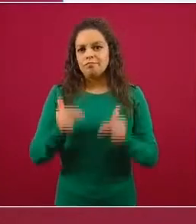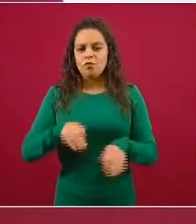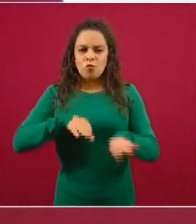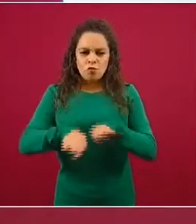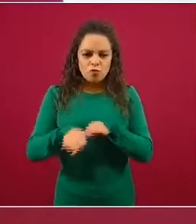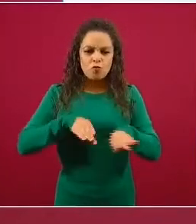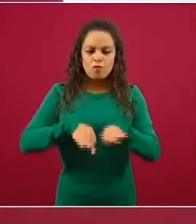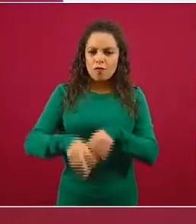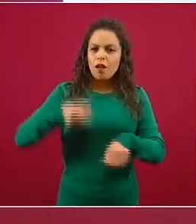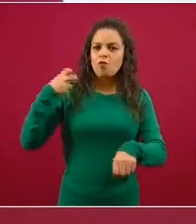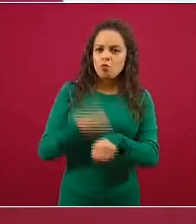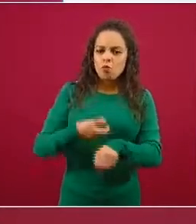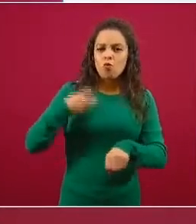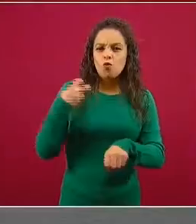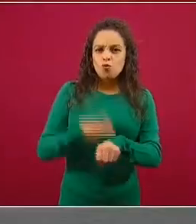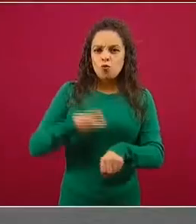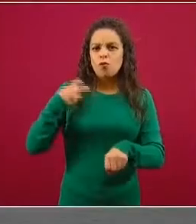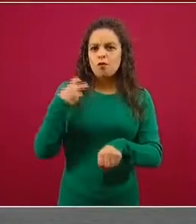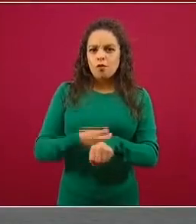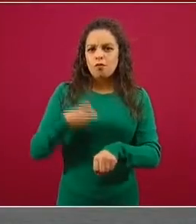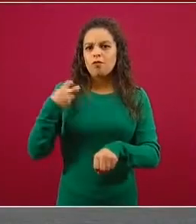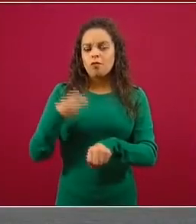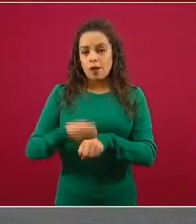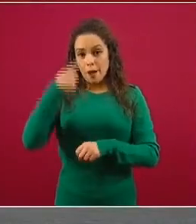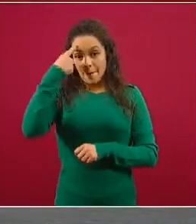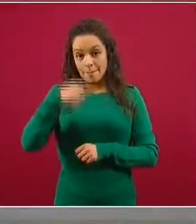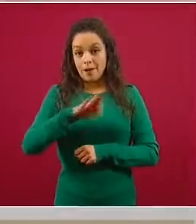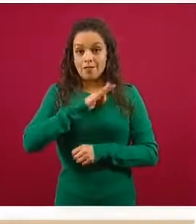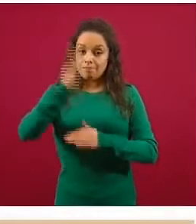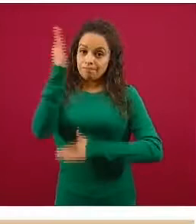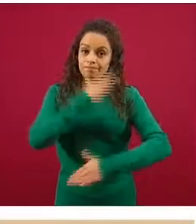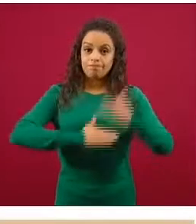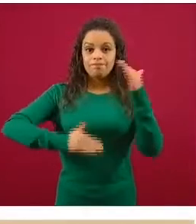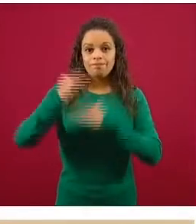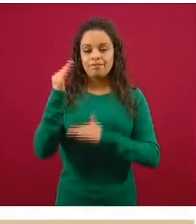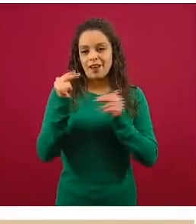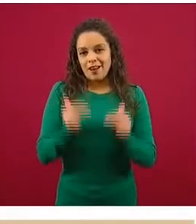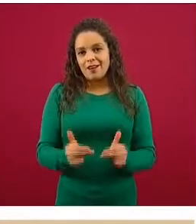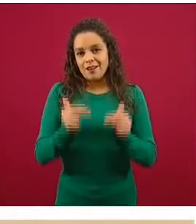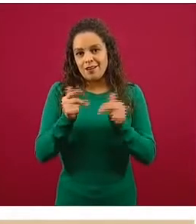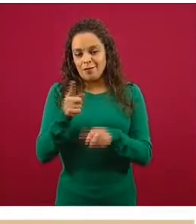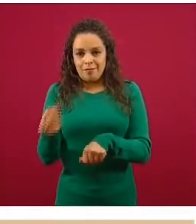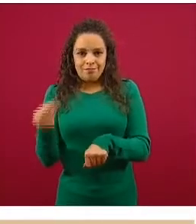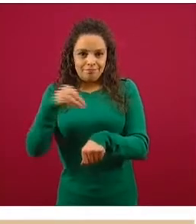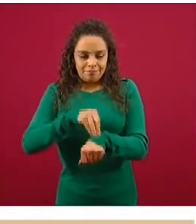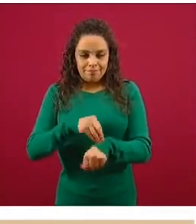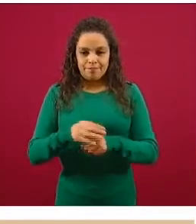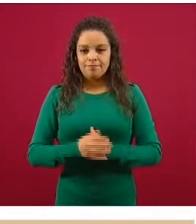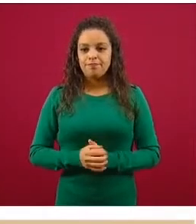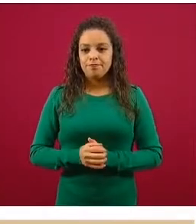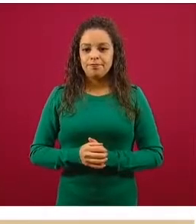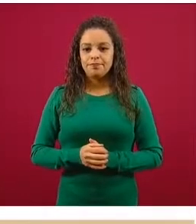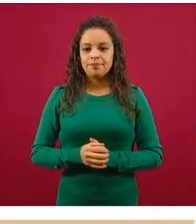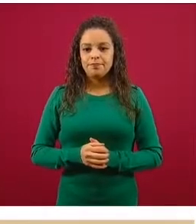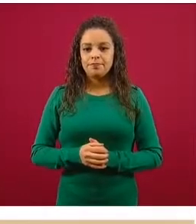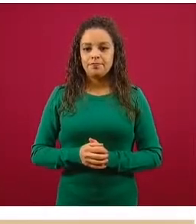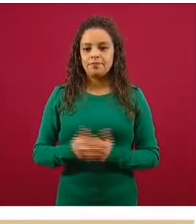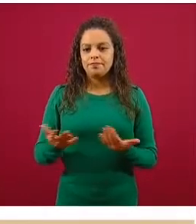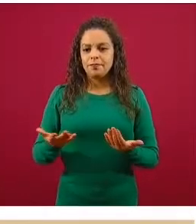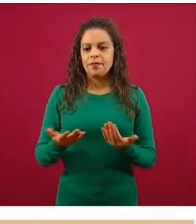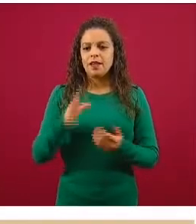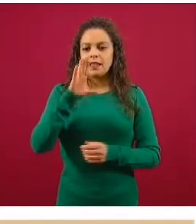con mucha tenacidad saca adelante su negocio. Hay un reporte de la Cepal sobre el COVID-19 que habla